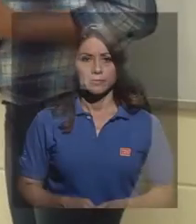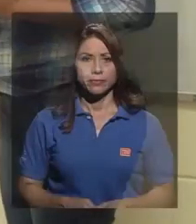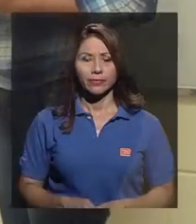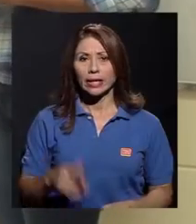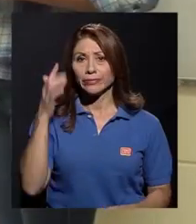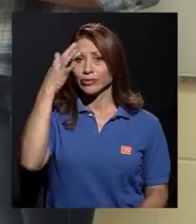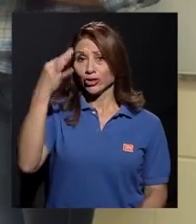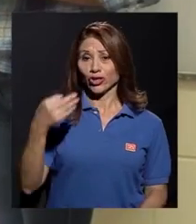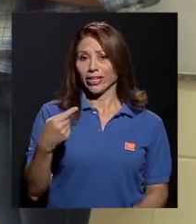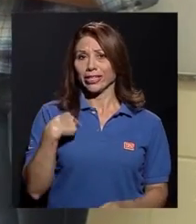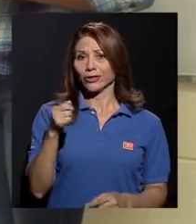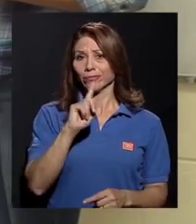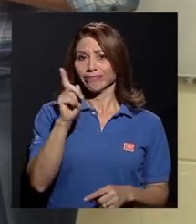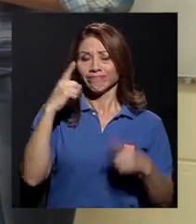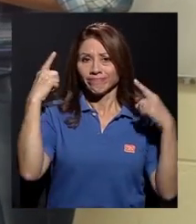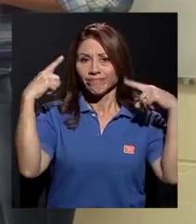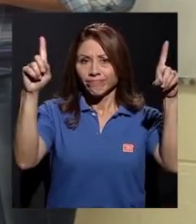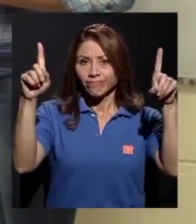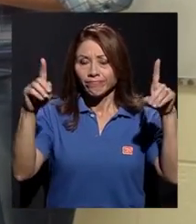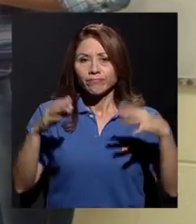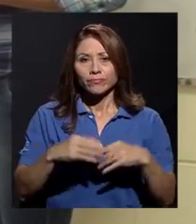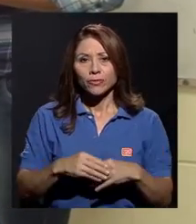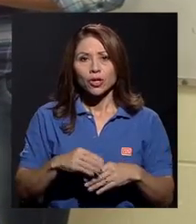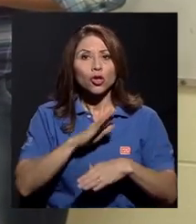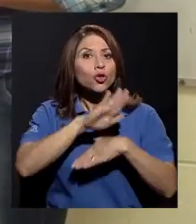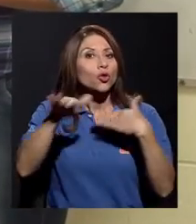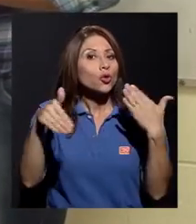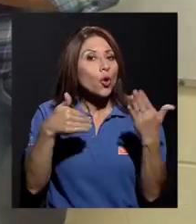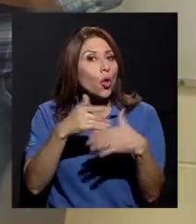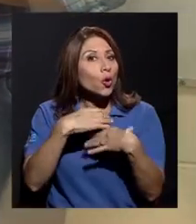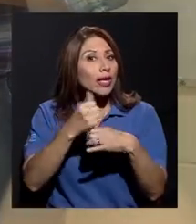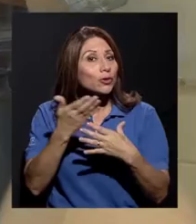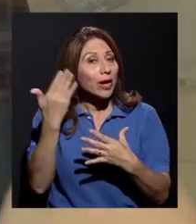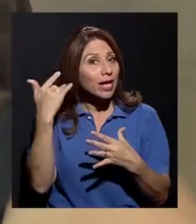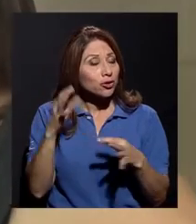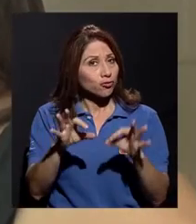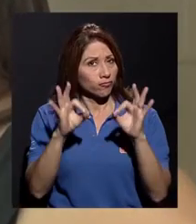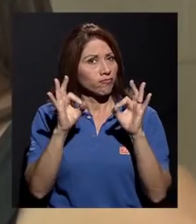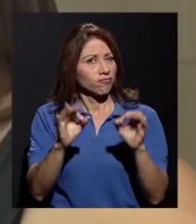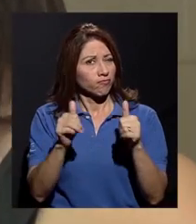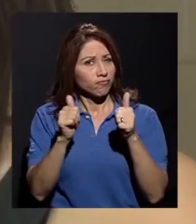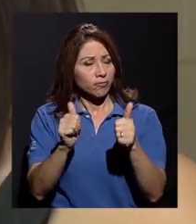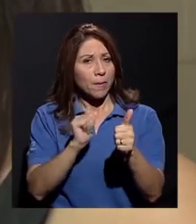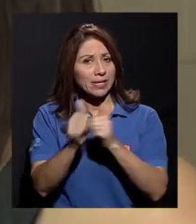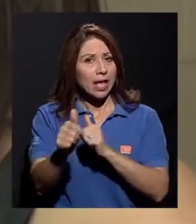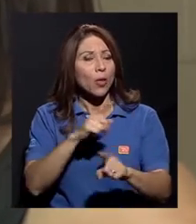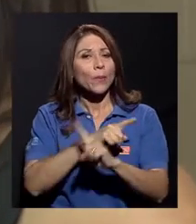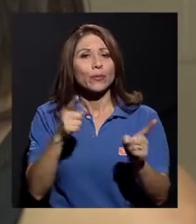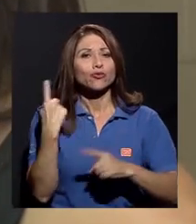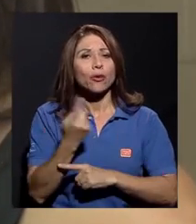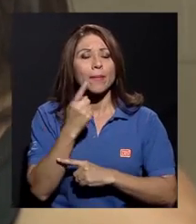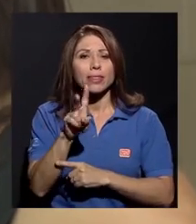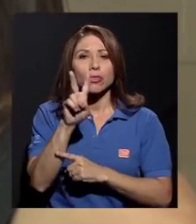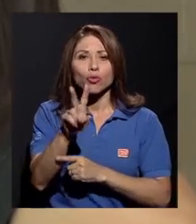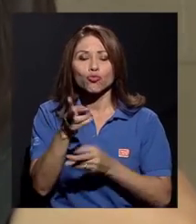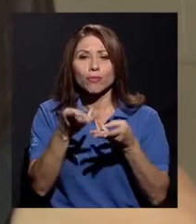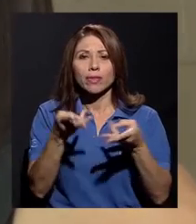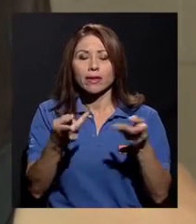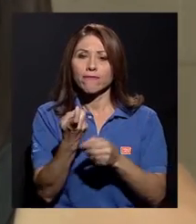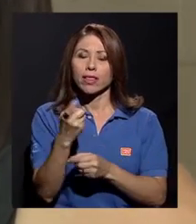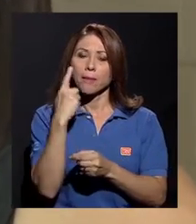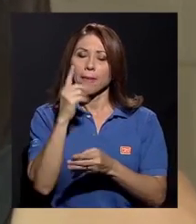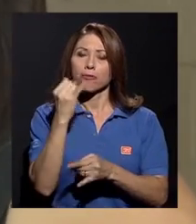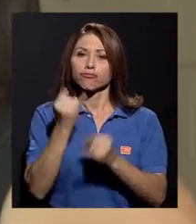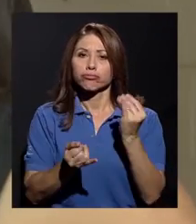Creí que no lo iba a lograr y todas las que he hecho las he pasado y ahora me faltan solo dos materias para terminar el bachillerato